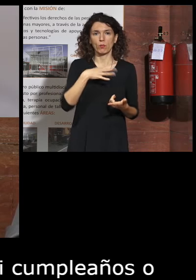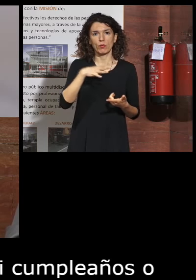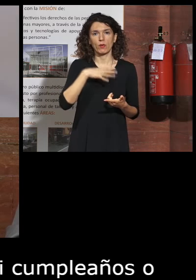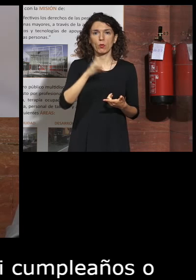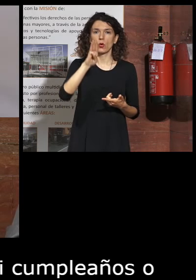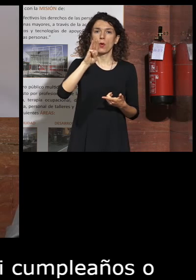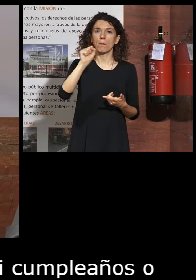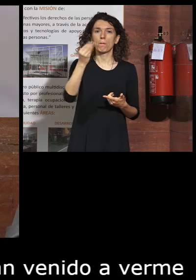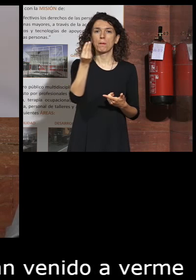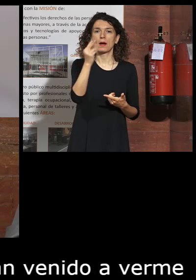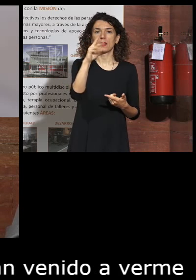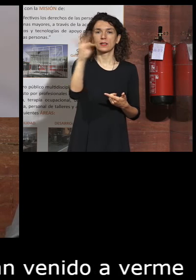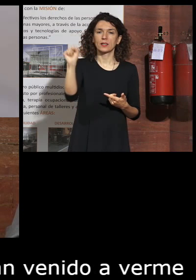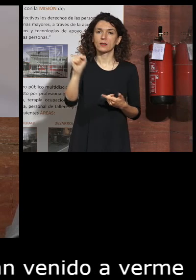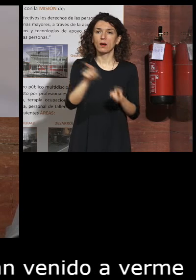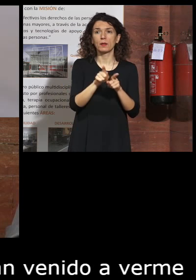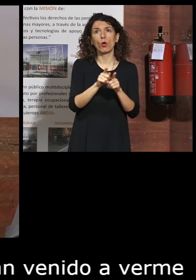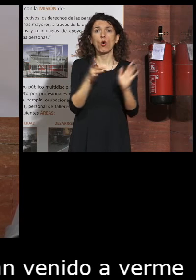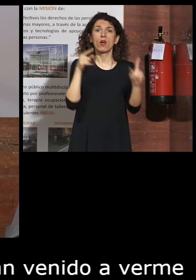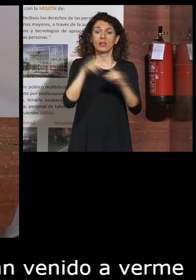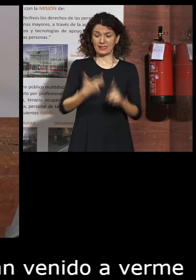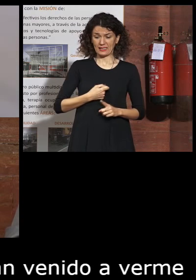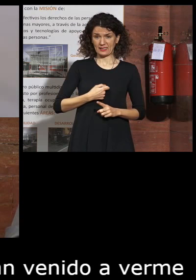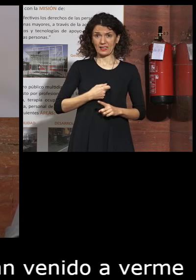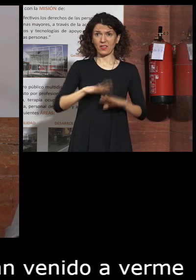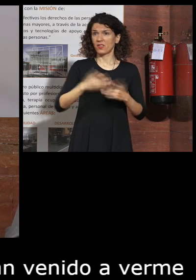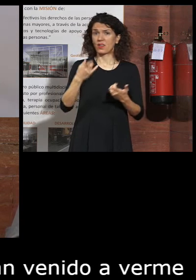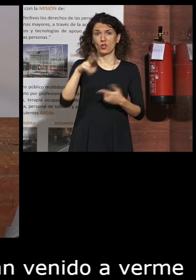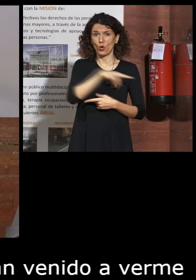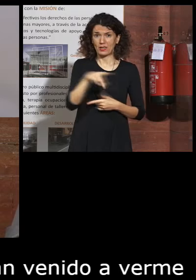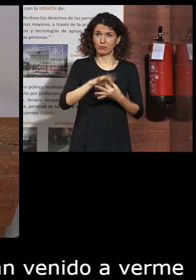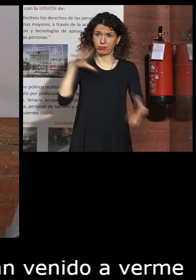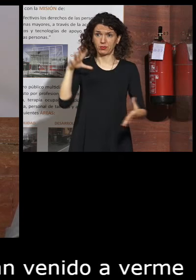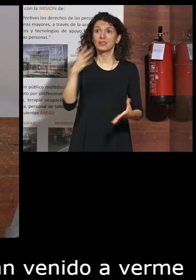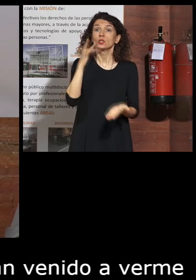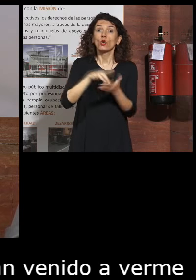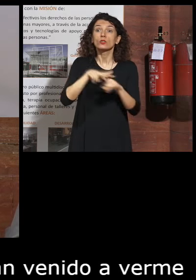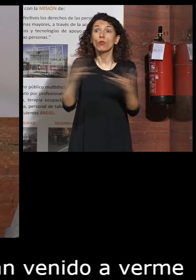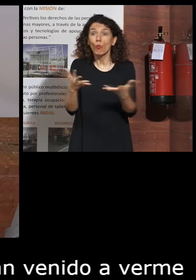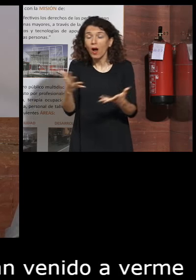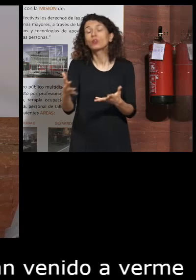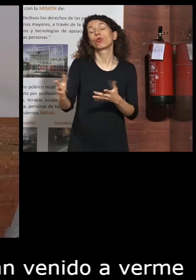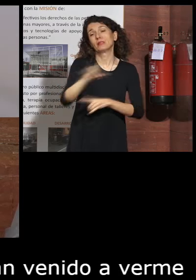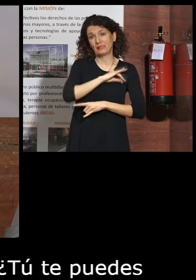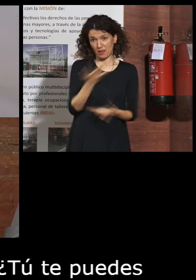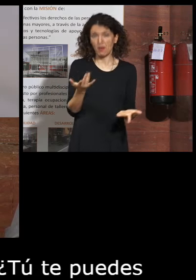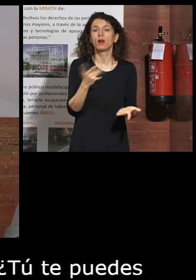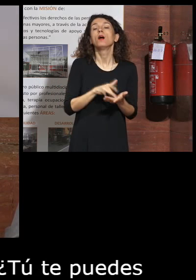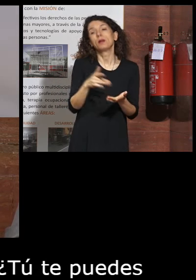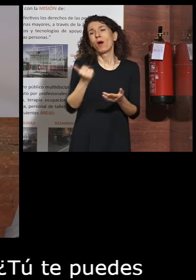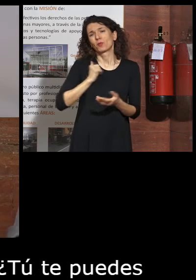Paquita por favor que esto no es para eso es porque a usted le pasa algo ay mira perdona hija es que no me he dado cuenta pero es que ya te lo cuento